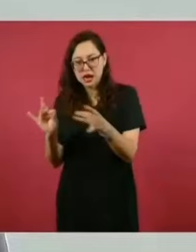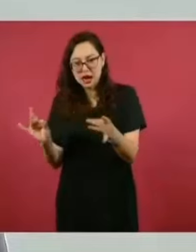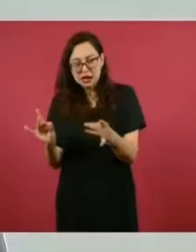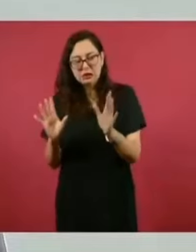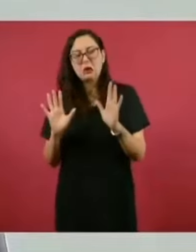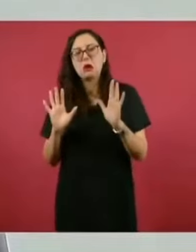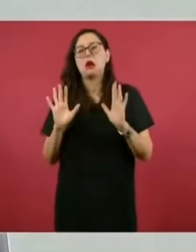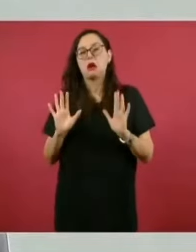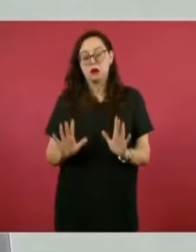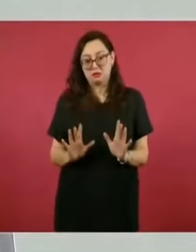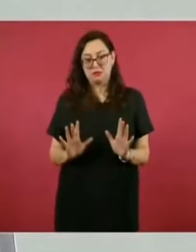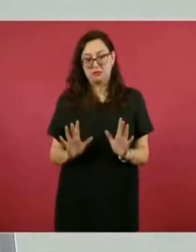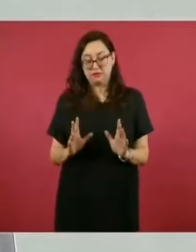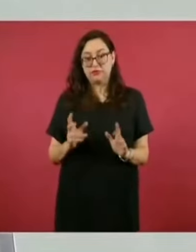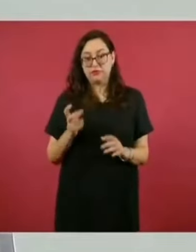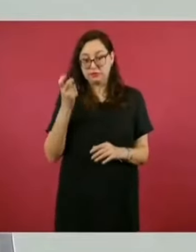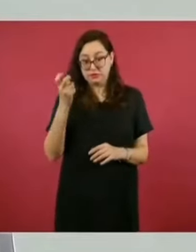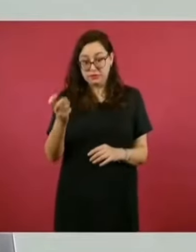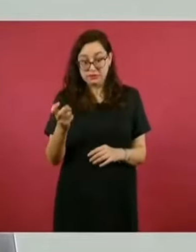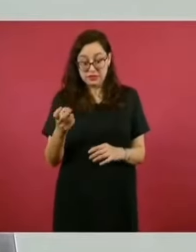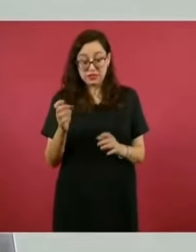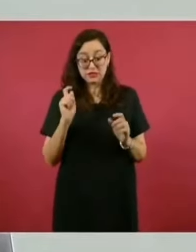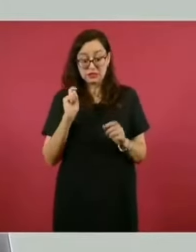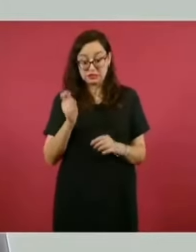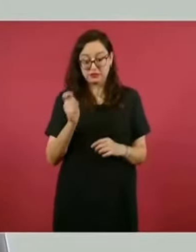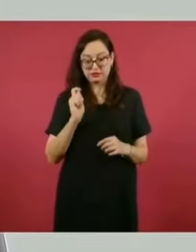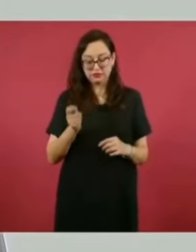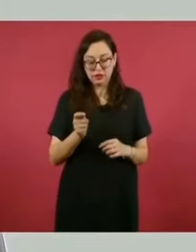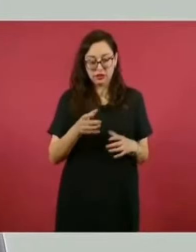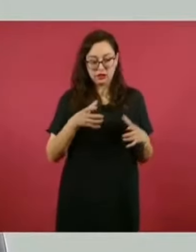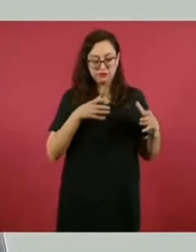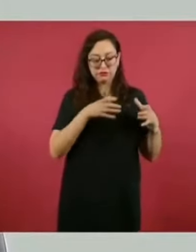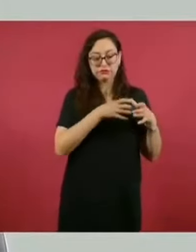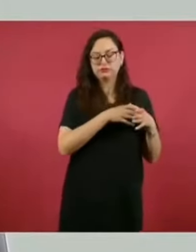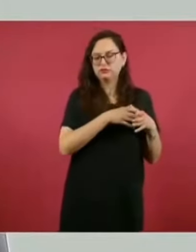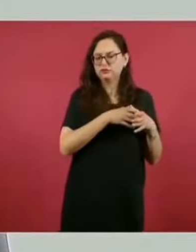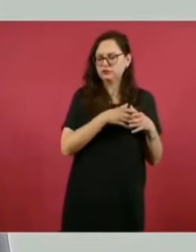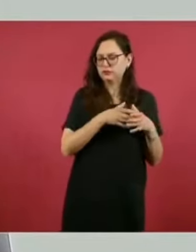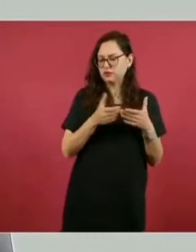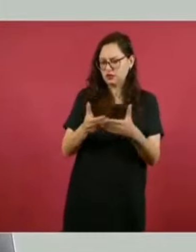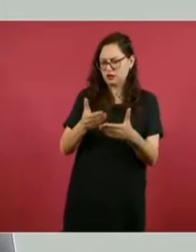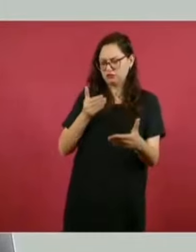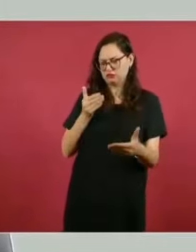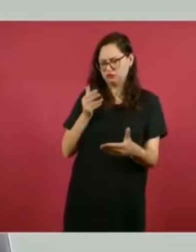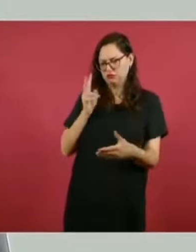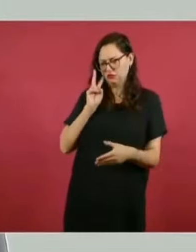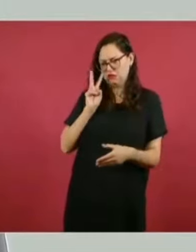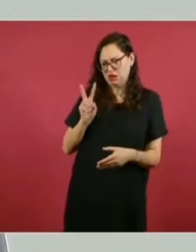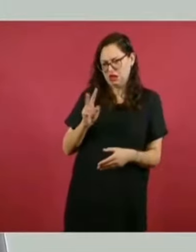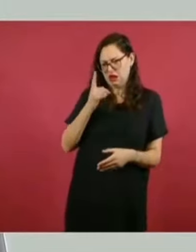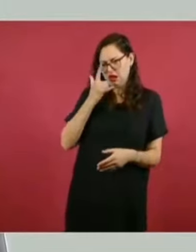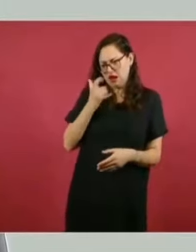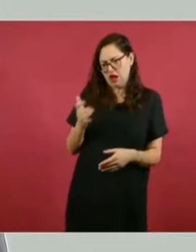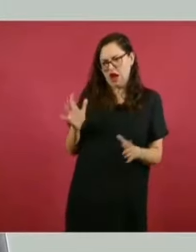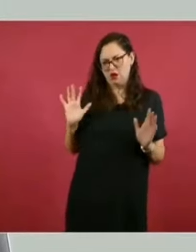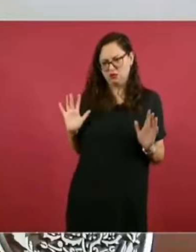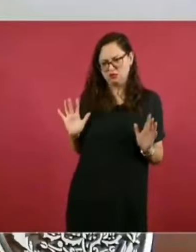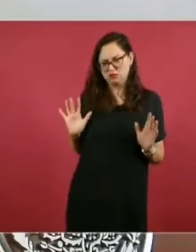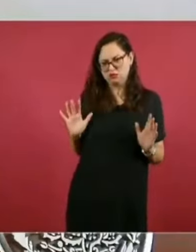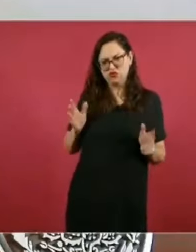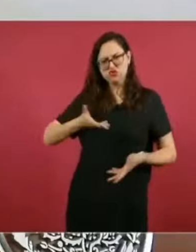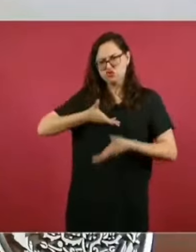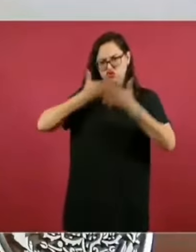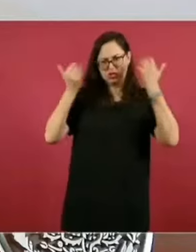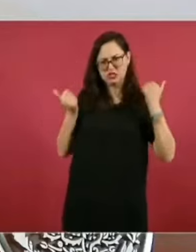es así porque las observaciones son conclusiones preliminares que requieren más información,